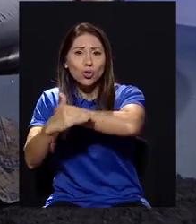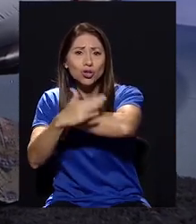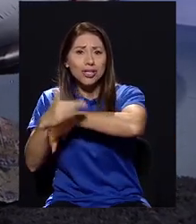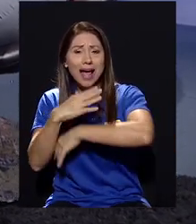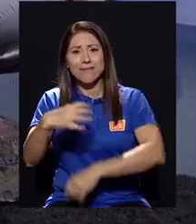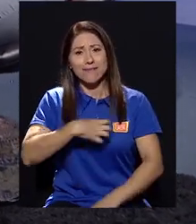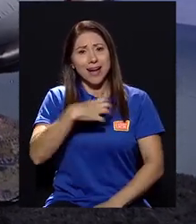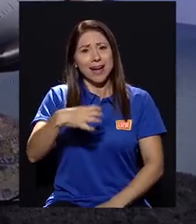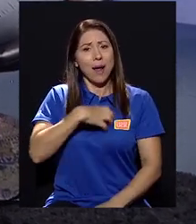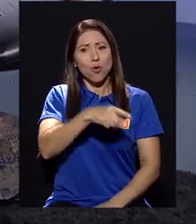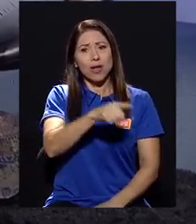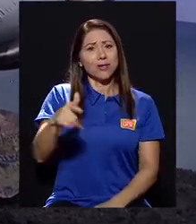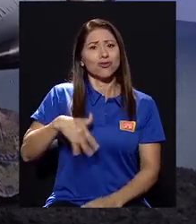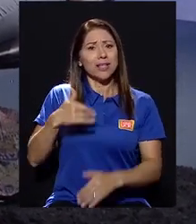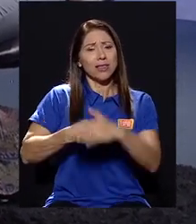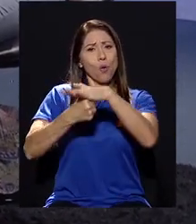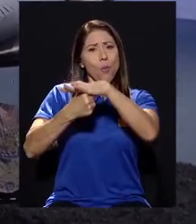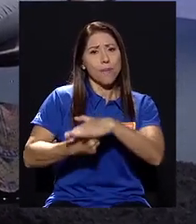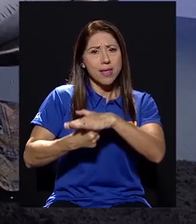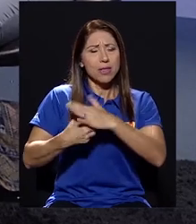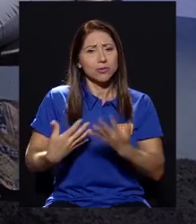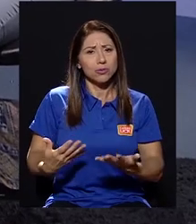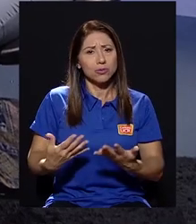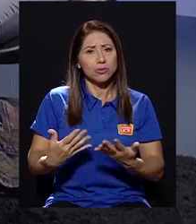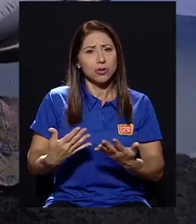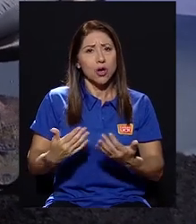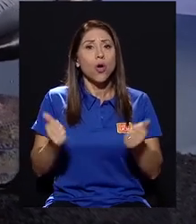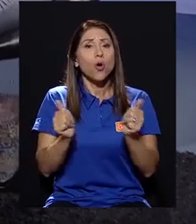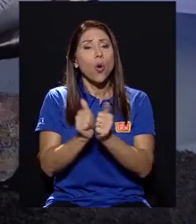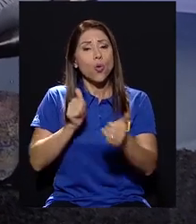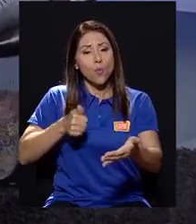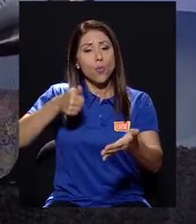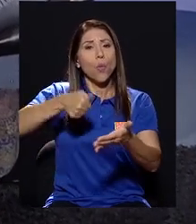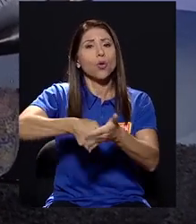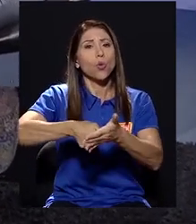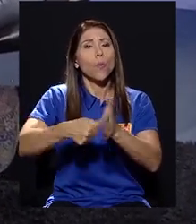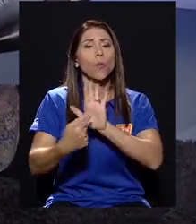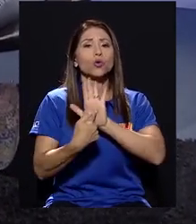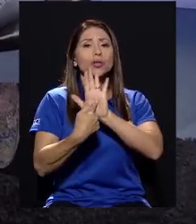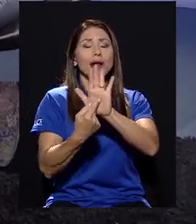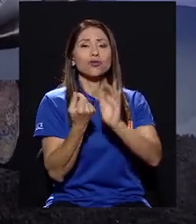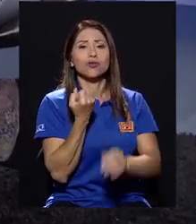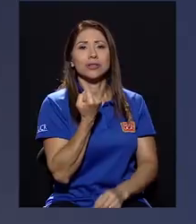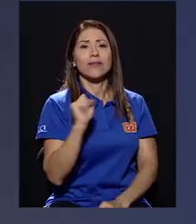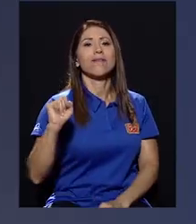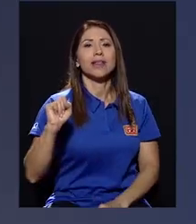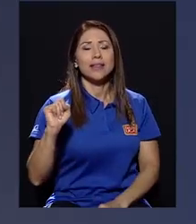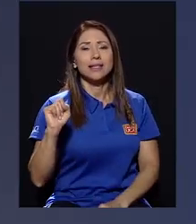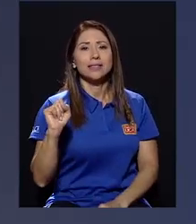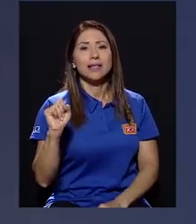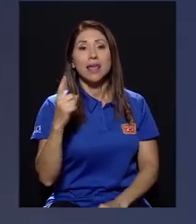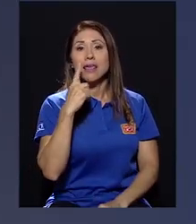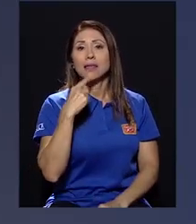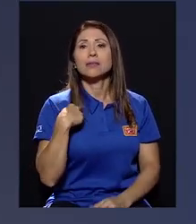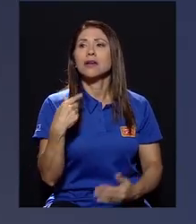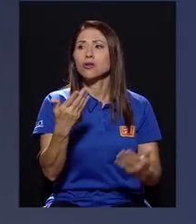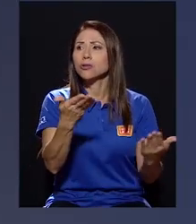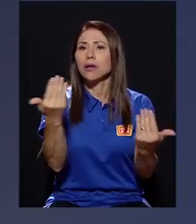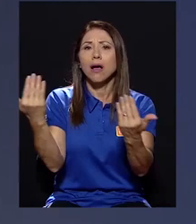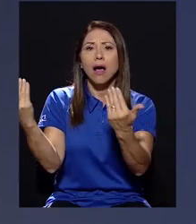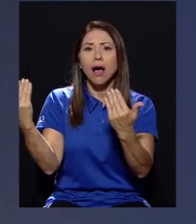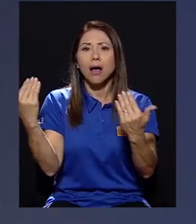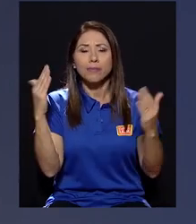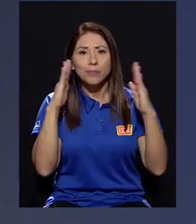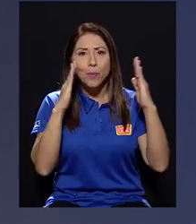oprimido. Y nos mostraron mediante un voto ser rebeldes y decirnos, pónganos atención.